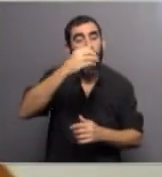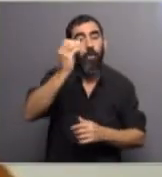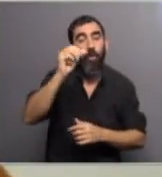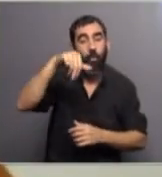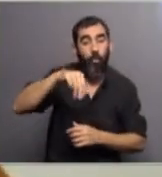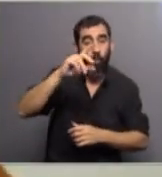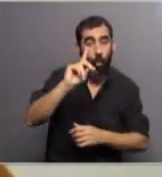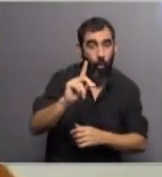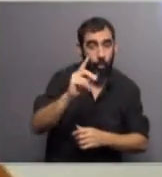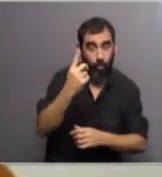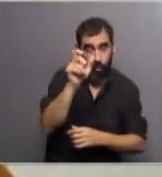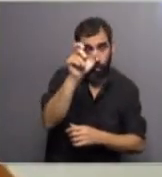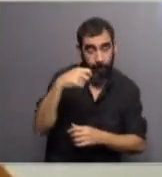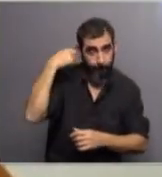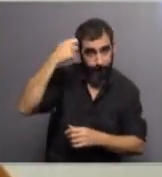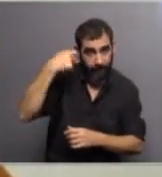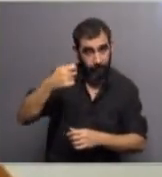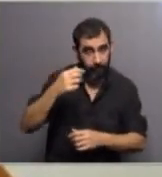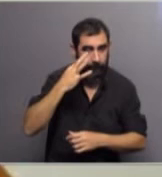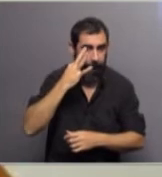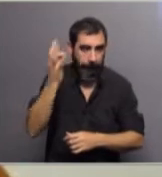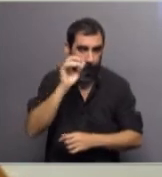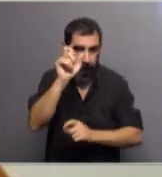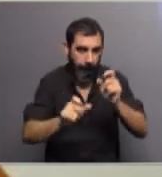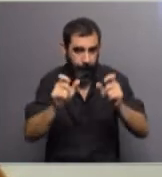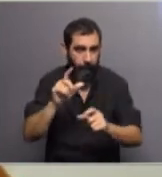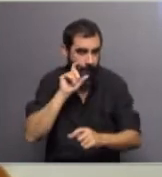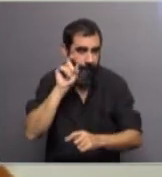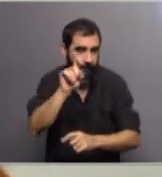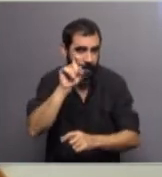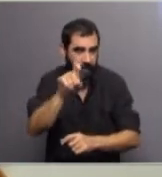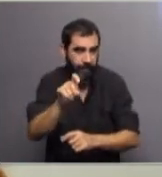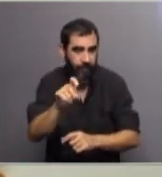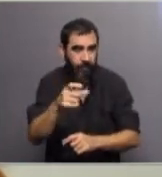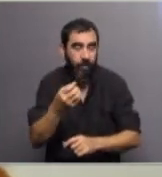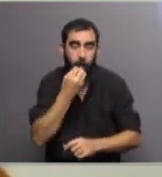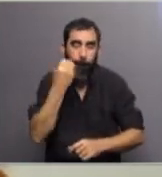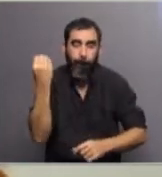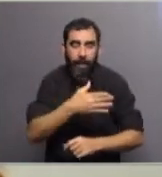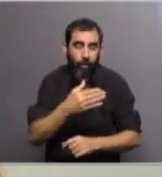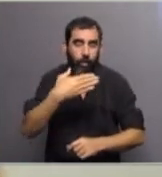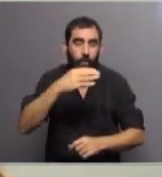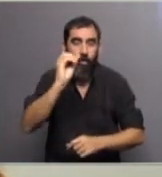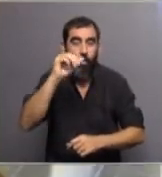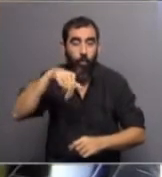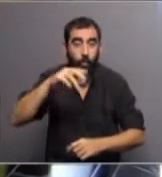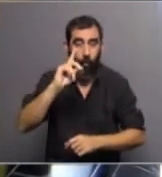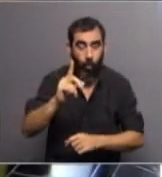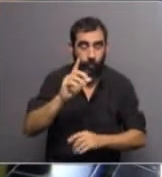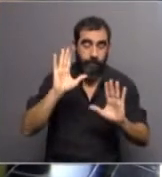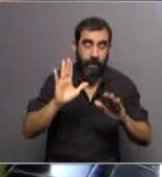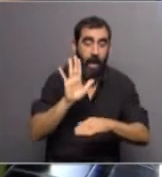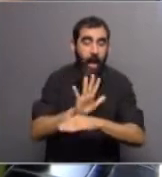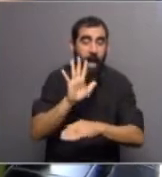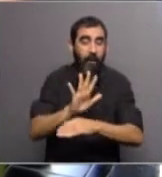Pierce Brosnan, que me perdonen los que son fanáticos de John Connery, pero creo que es el mejor James Bond de todas las sagas, así